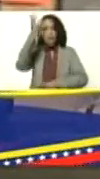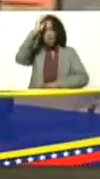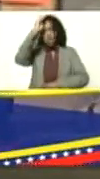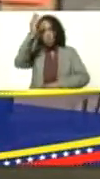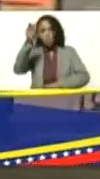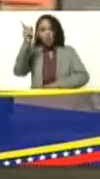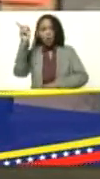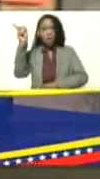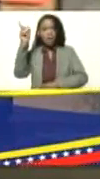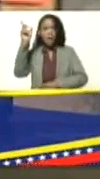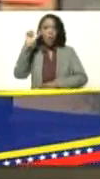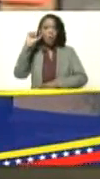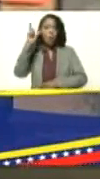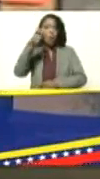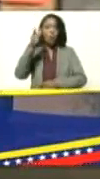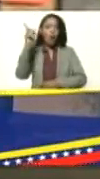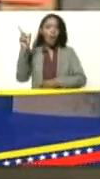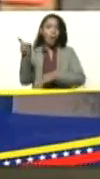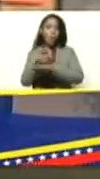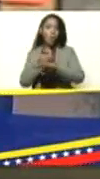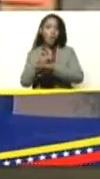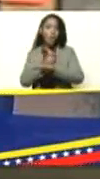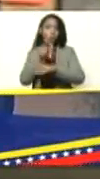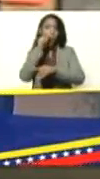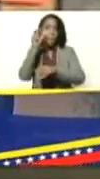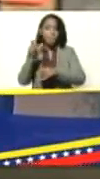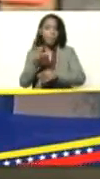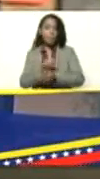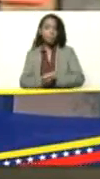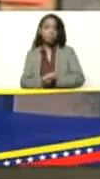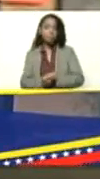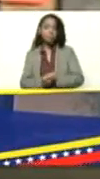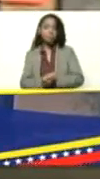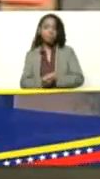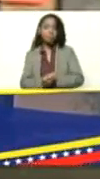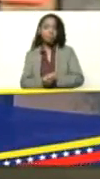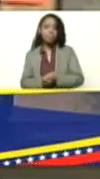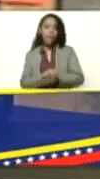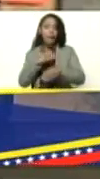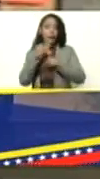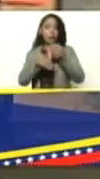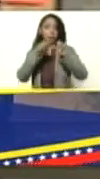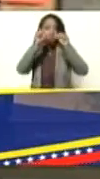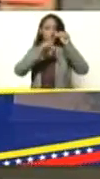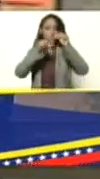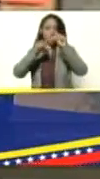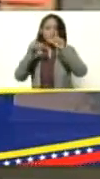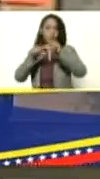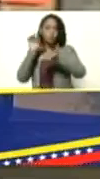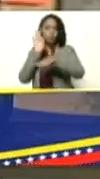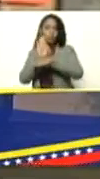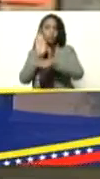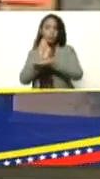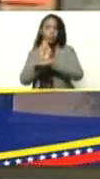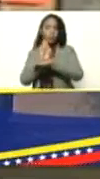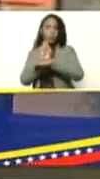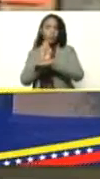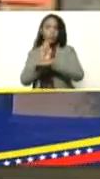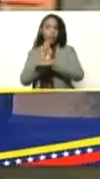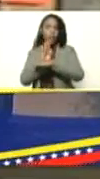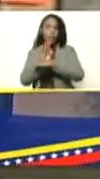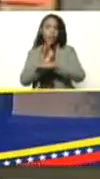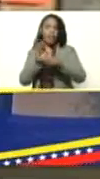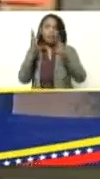Sombrero está el gobernador José Manuel Vázquez haciendo inspección de cría y ceba de